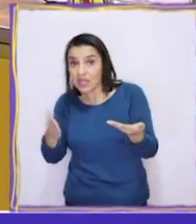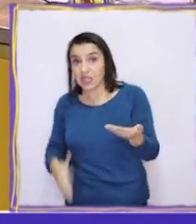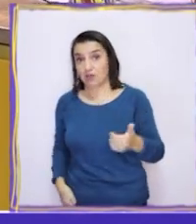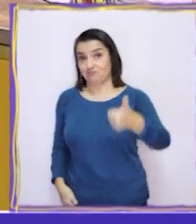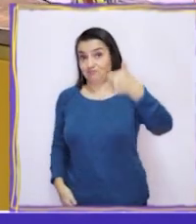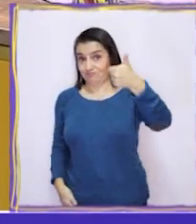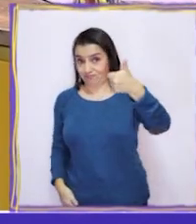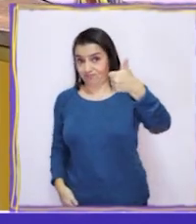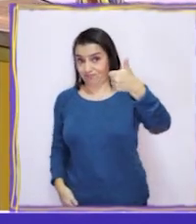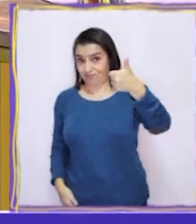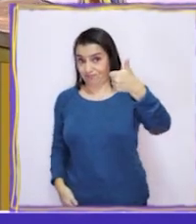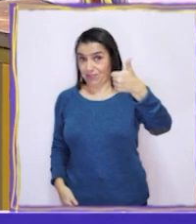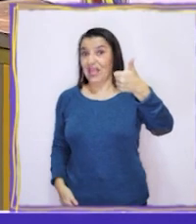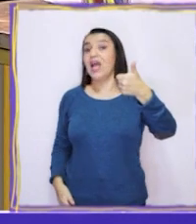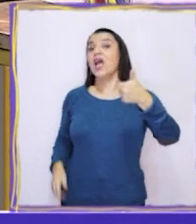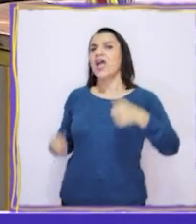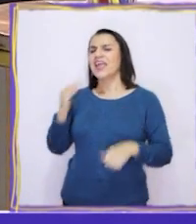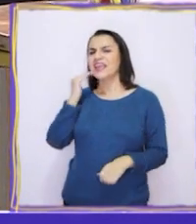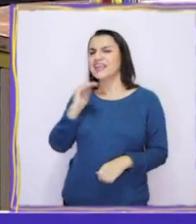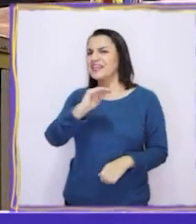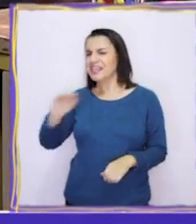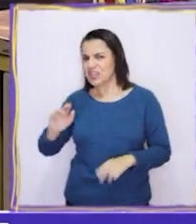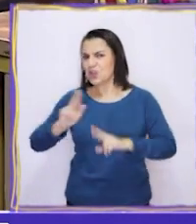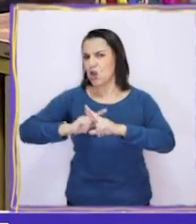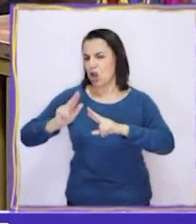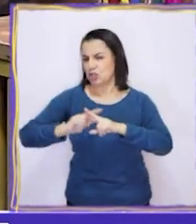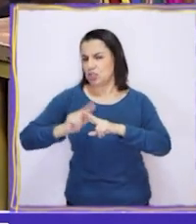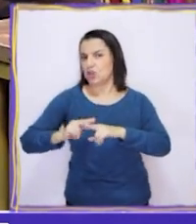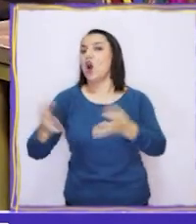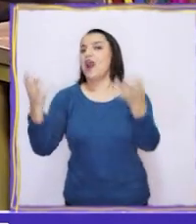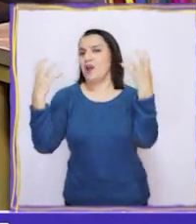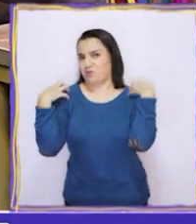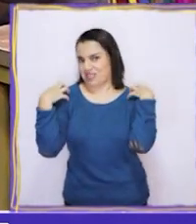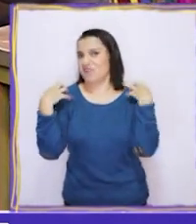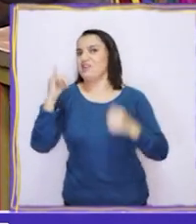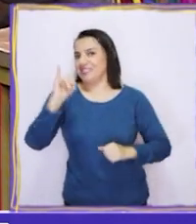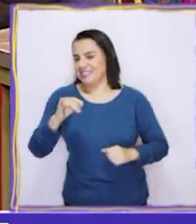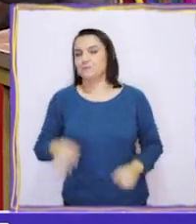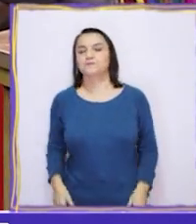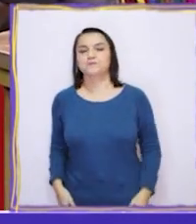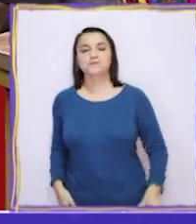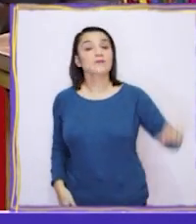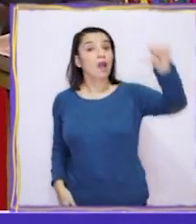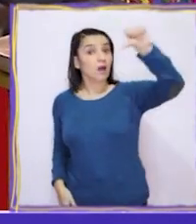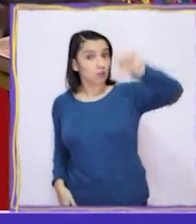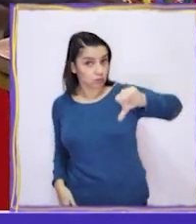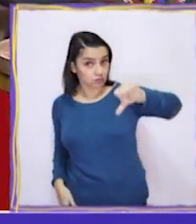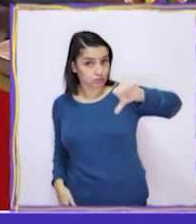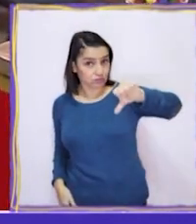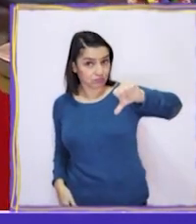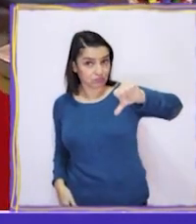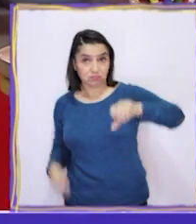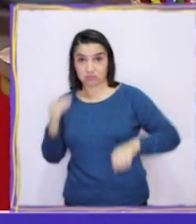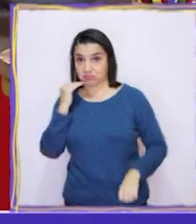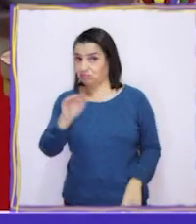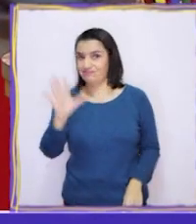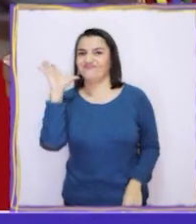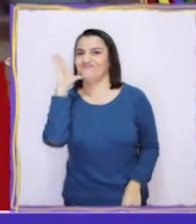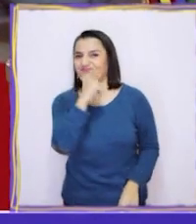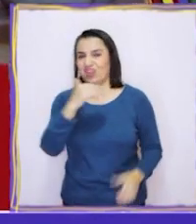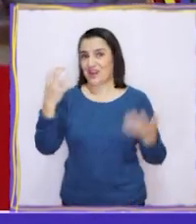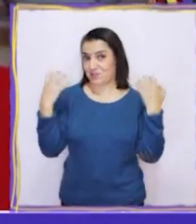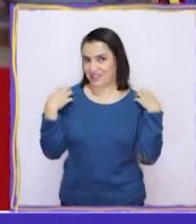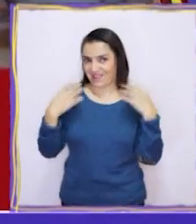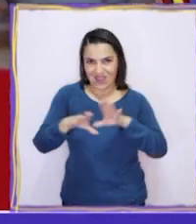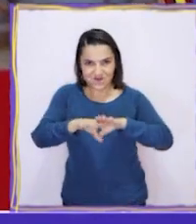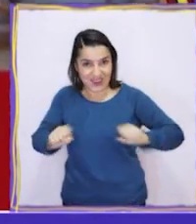mostrarán dedo hacia arriba cuando los niños estén actuando responsablemente. Y dedo hacia abajo cuando no lo estén